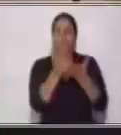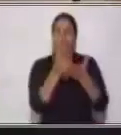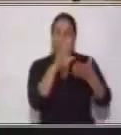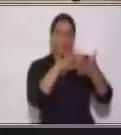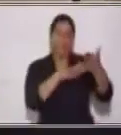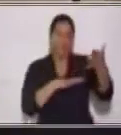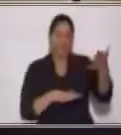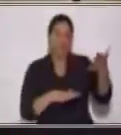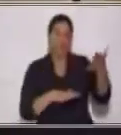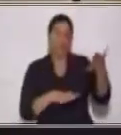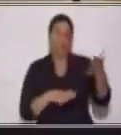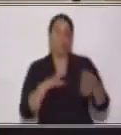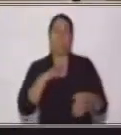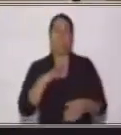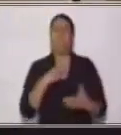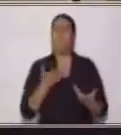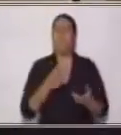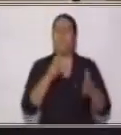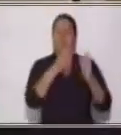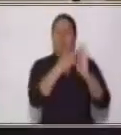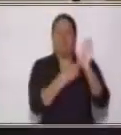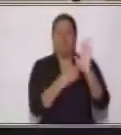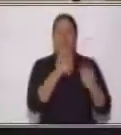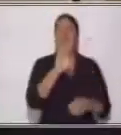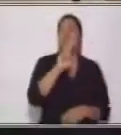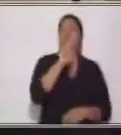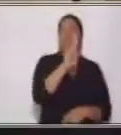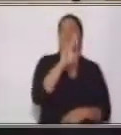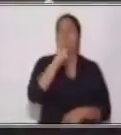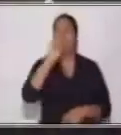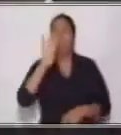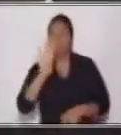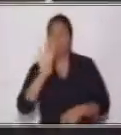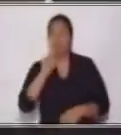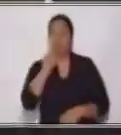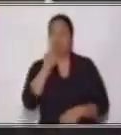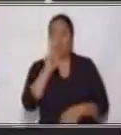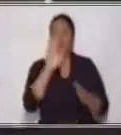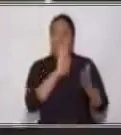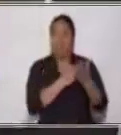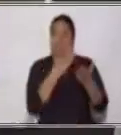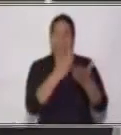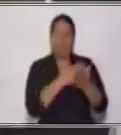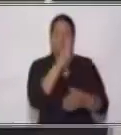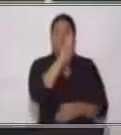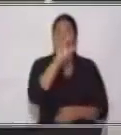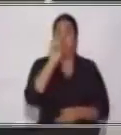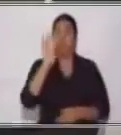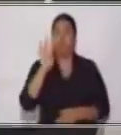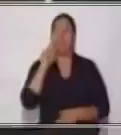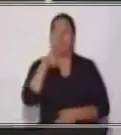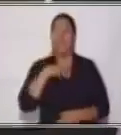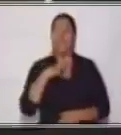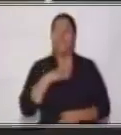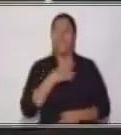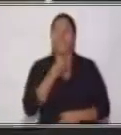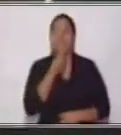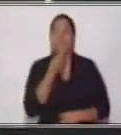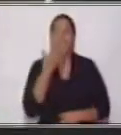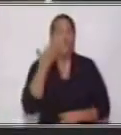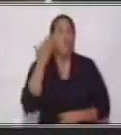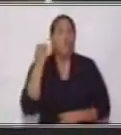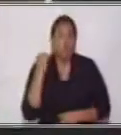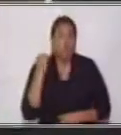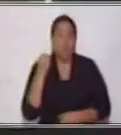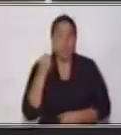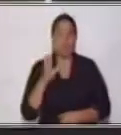ahí en la página 104, también tienes una imagen. Ahí está un abuelo. Lo puedes ver también. Bien. Vamos a ver, entonces.